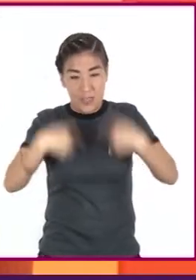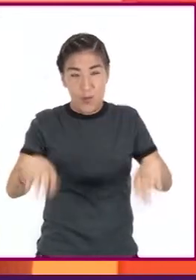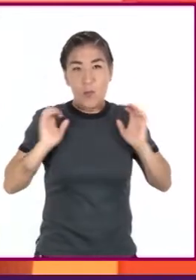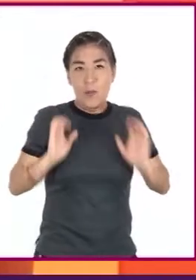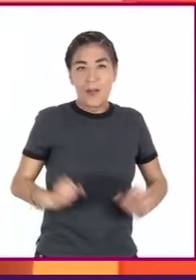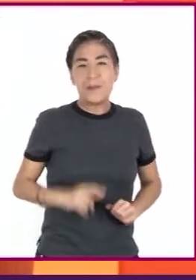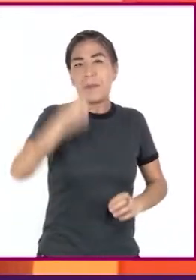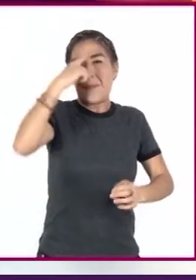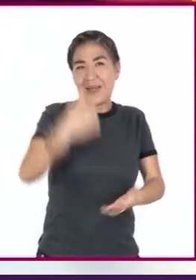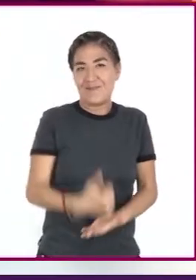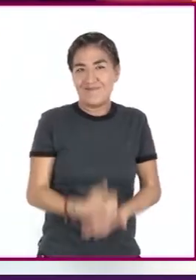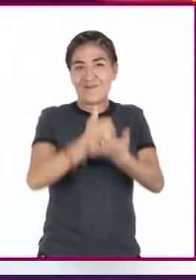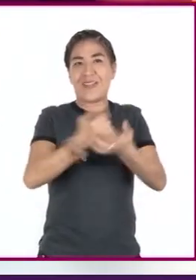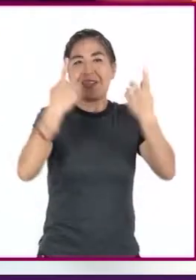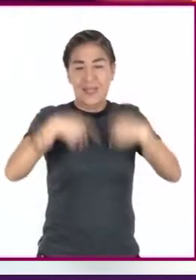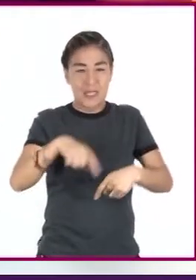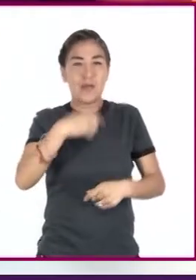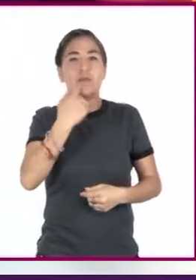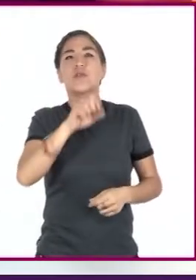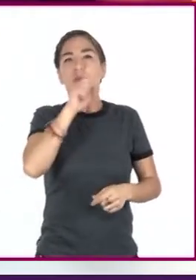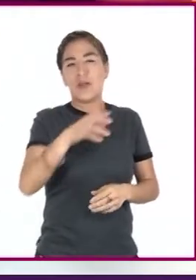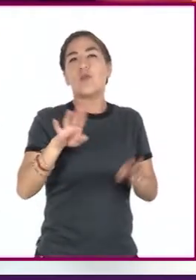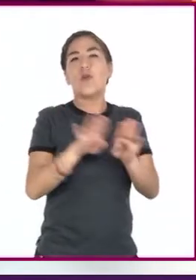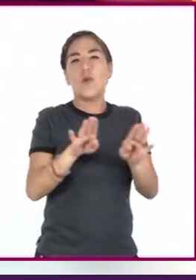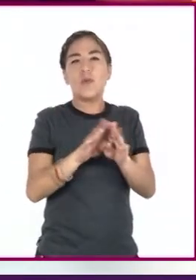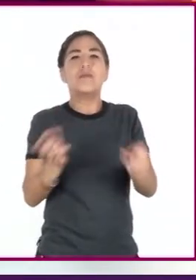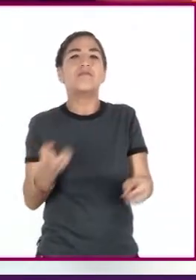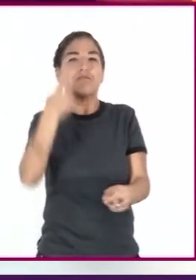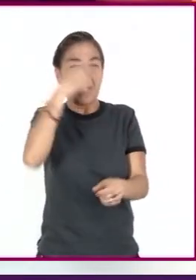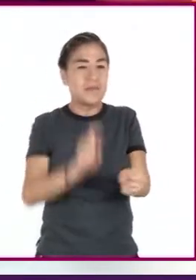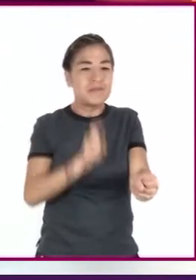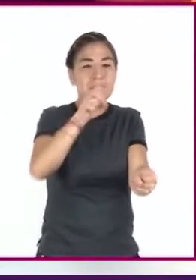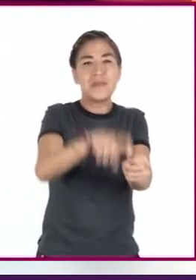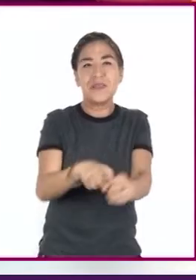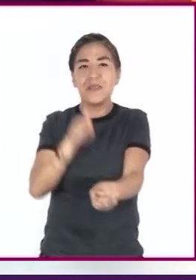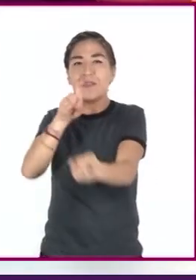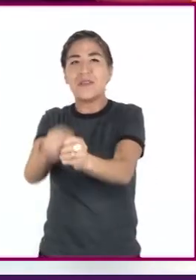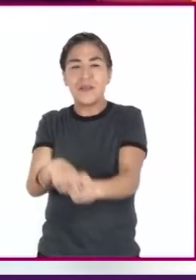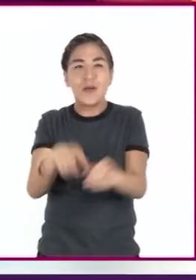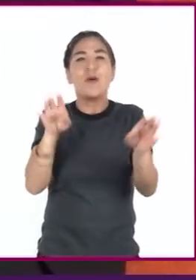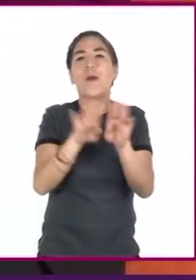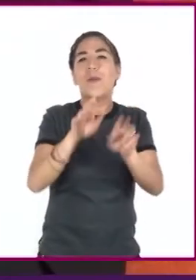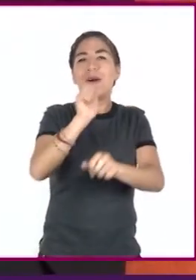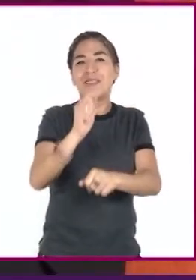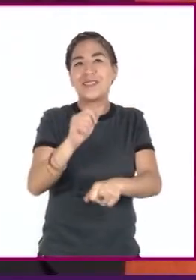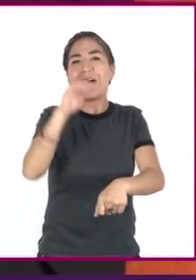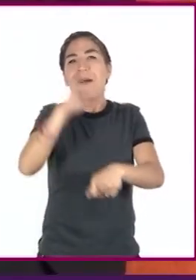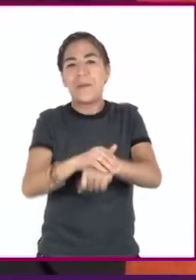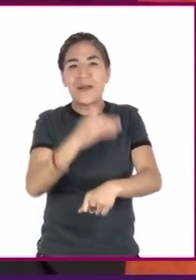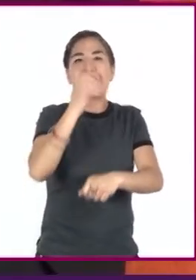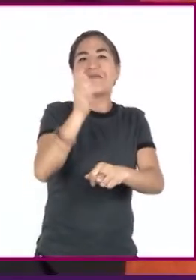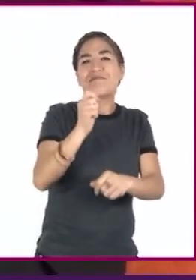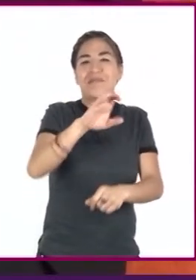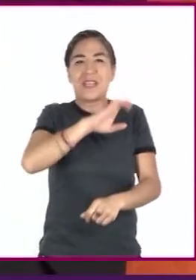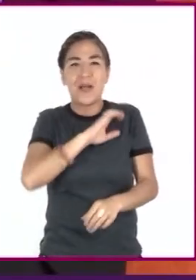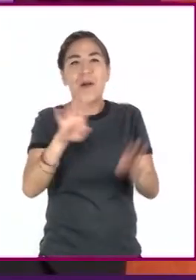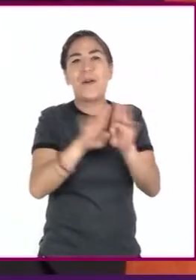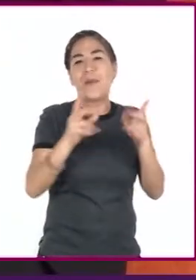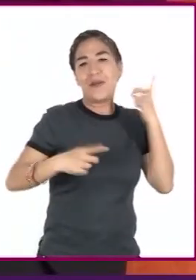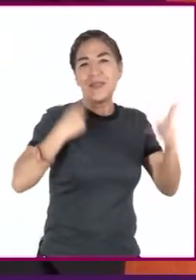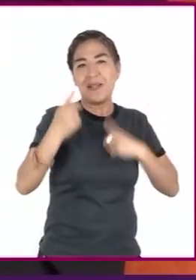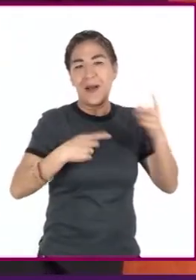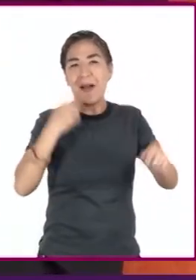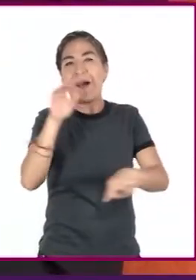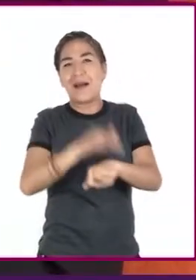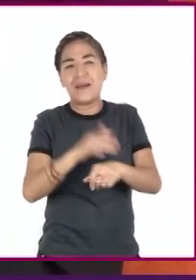fortalecer nuestro organismo, además de integrarnos socialmente con nuestros pares. Suelen ser muy divertidos, lo que